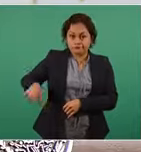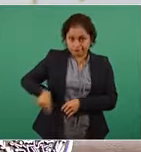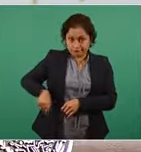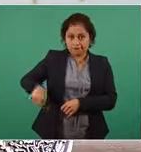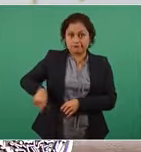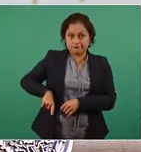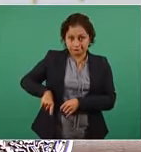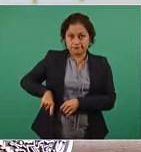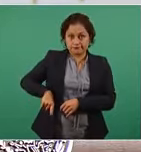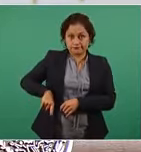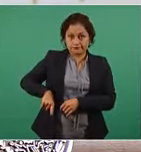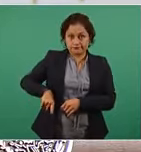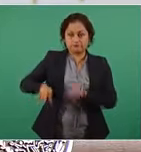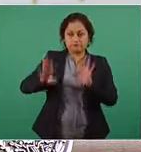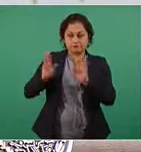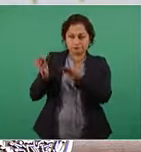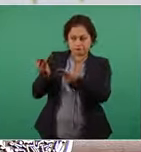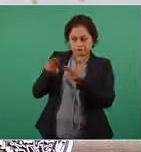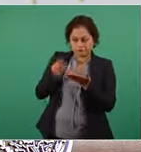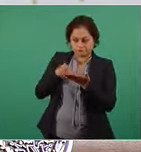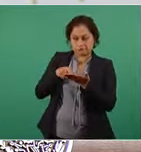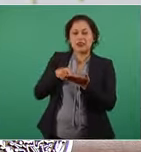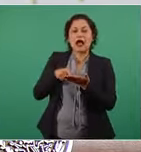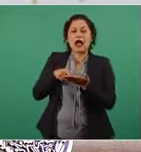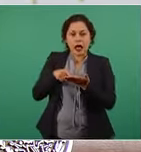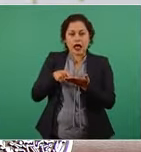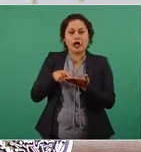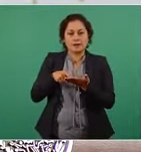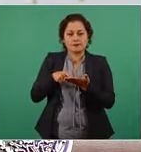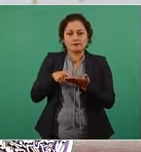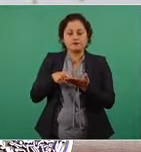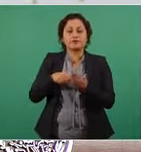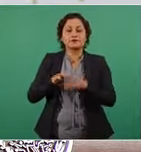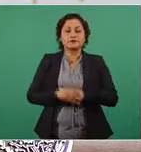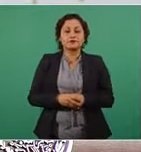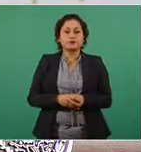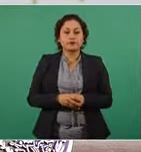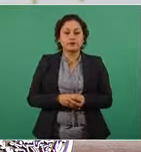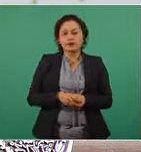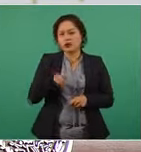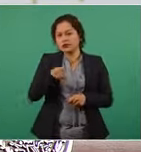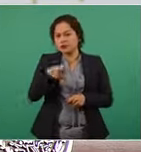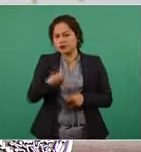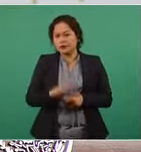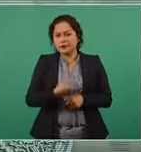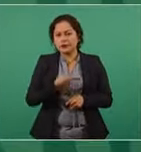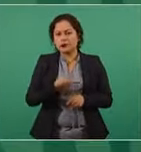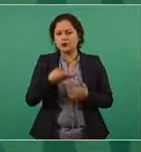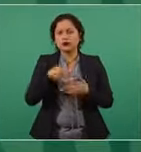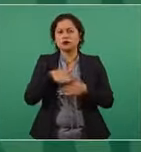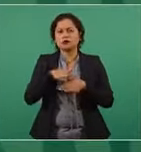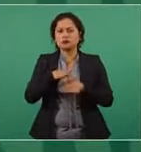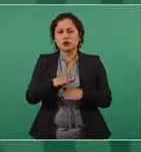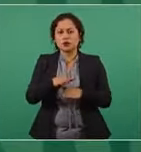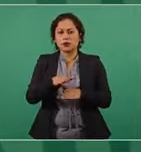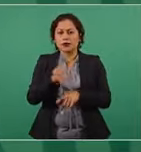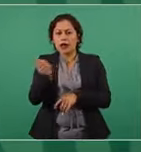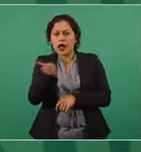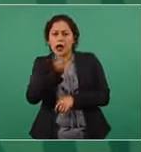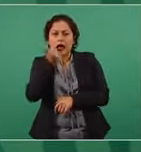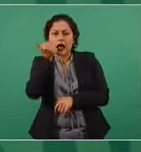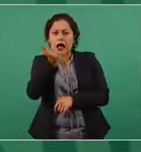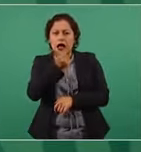ese es el dato que se tiene. Acerca de cuántos han regresado,